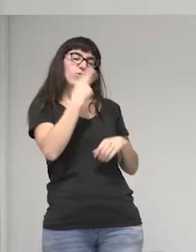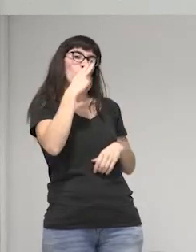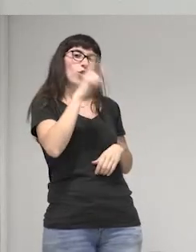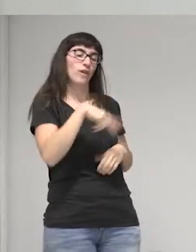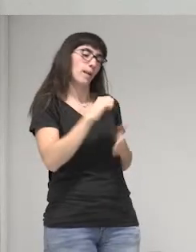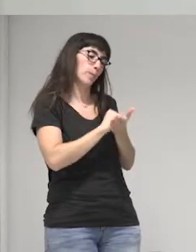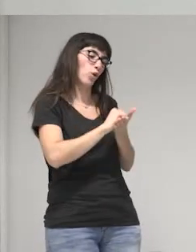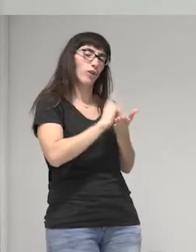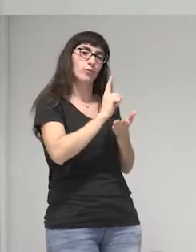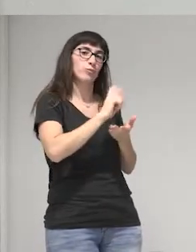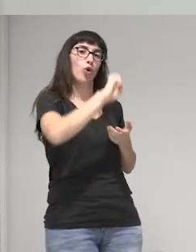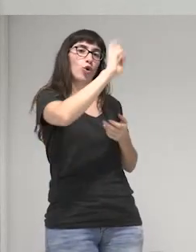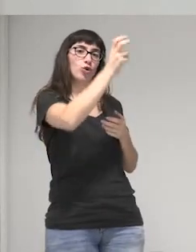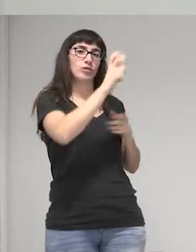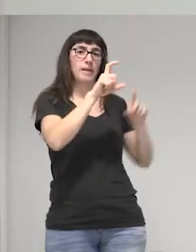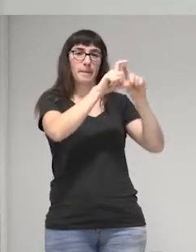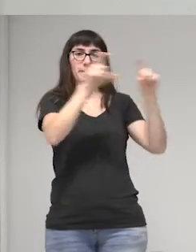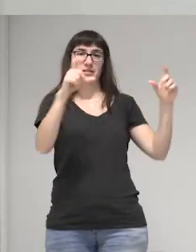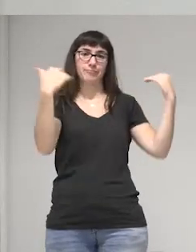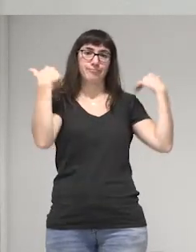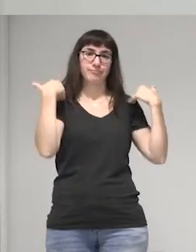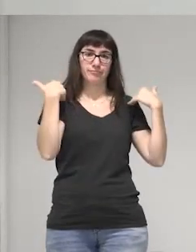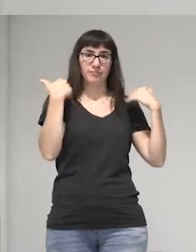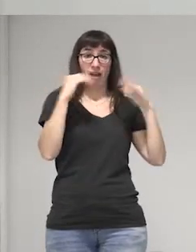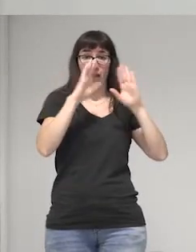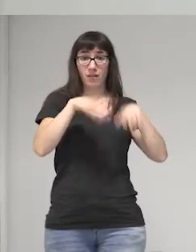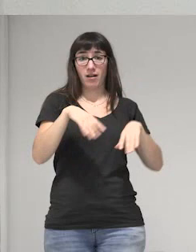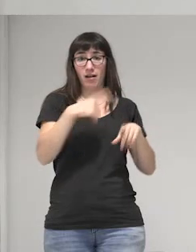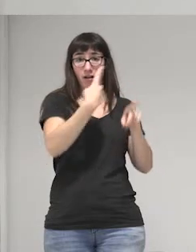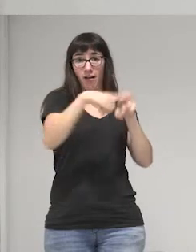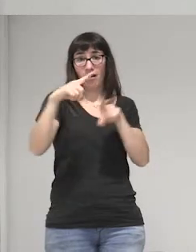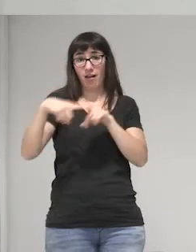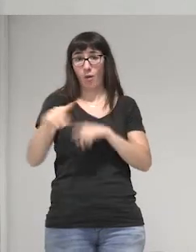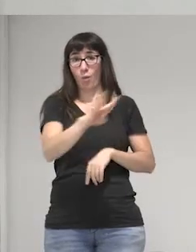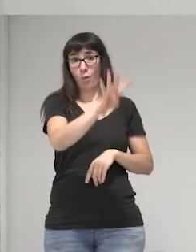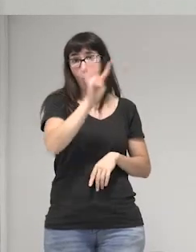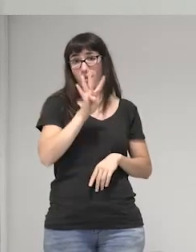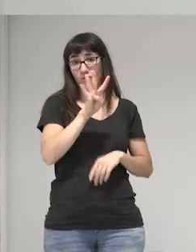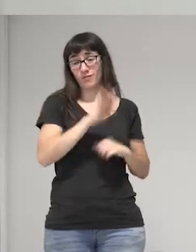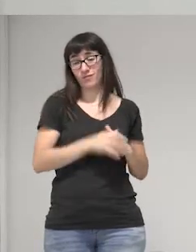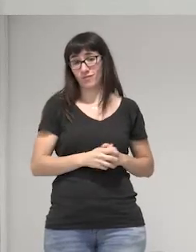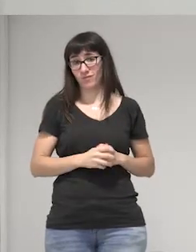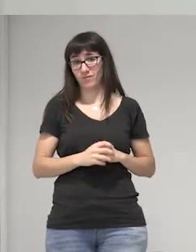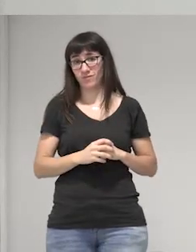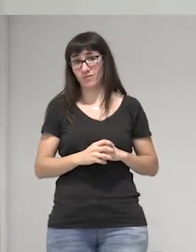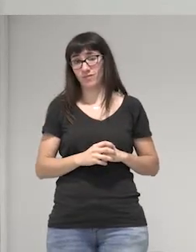contratar otro consultor que pasó por cuatro consultores entonces